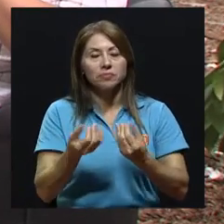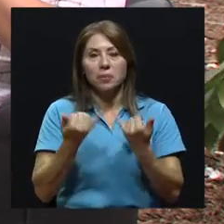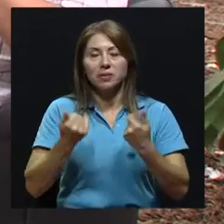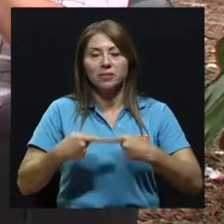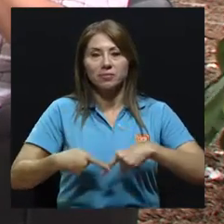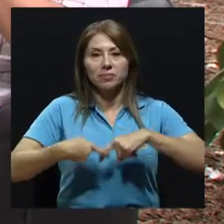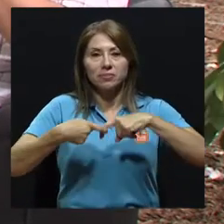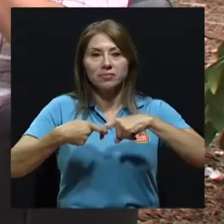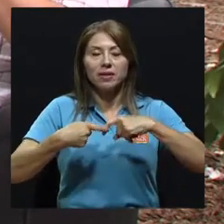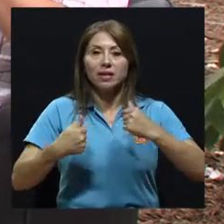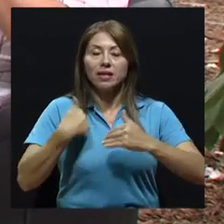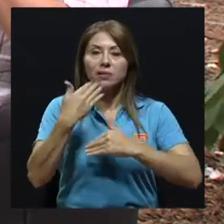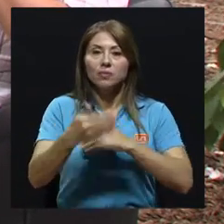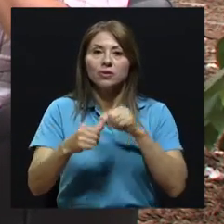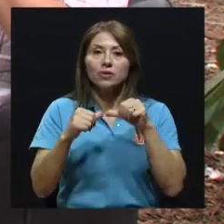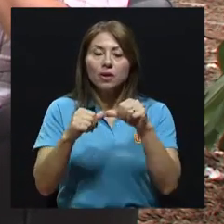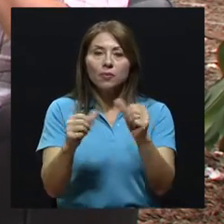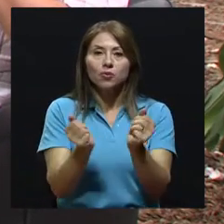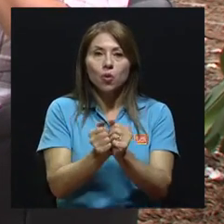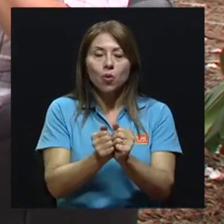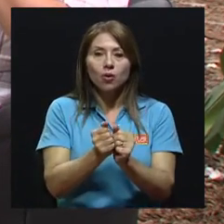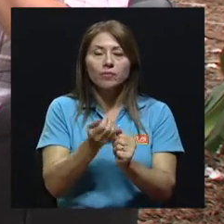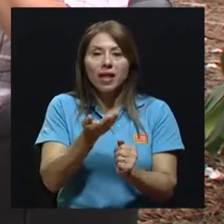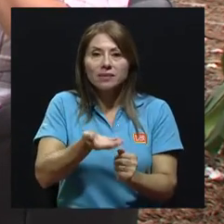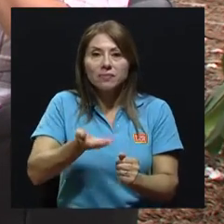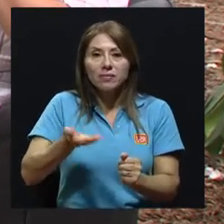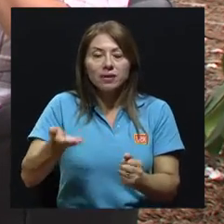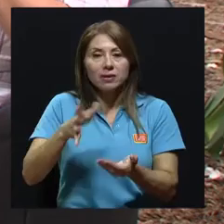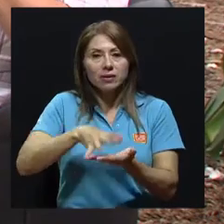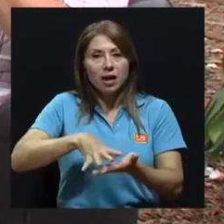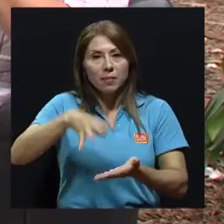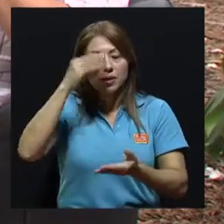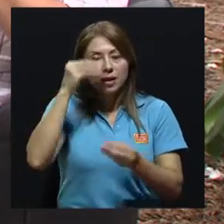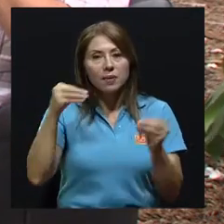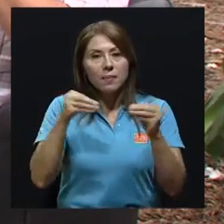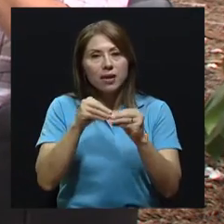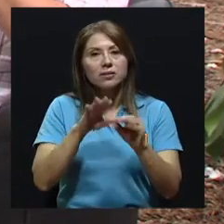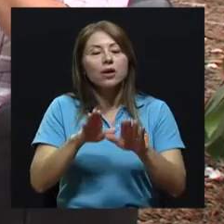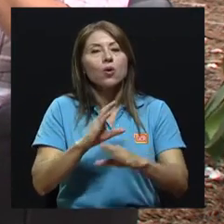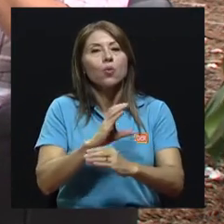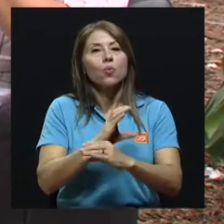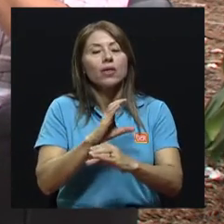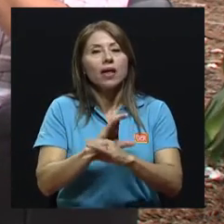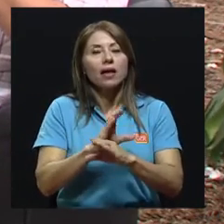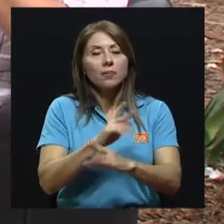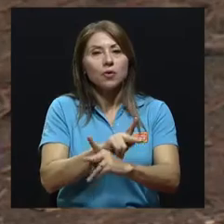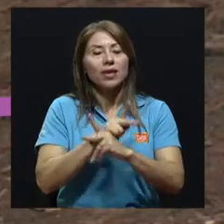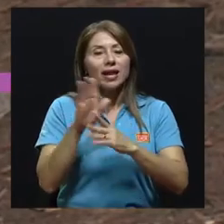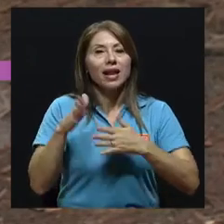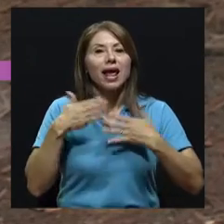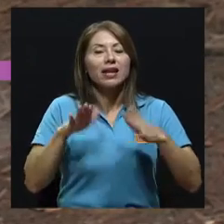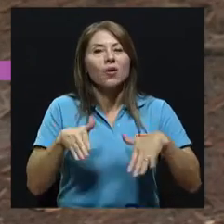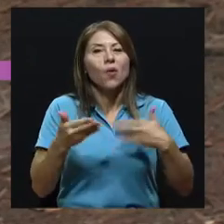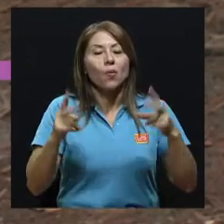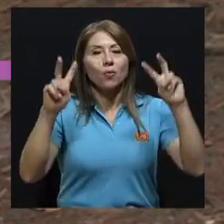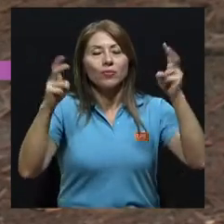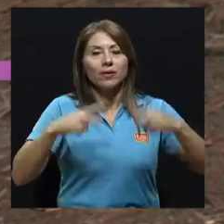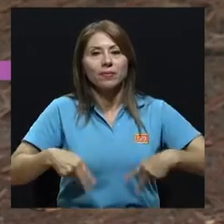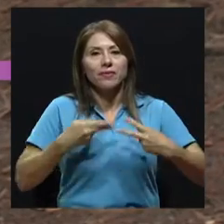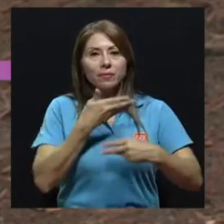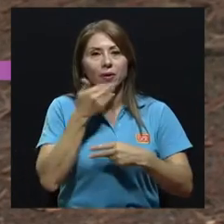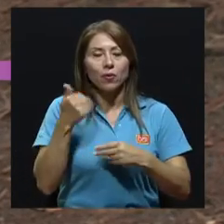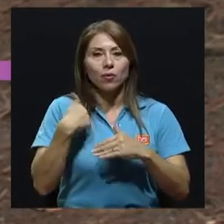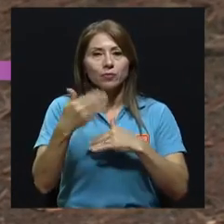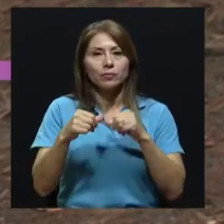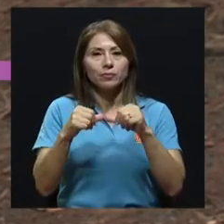pausa en esta conversación para luego retomar más de los aspectos y aprender más de cómo cuidar y proteger nuestro aire. Recuerde que somos Vivir